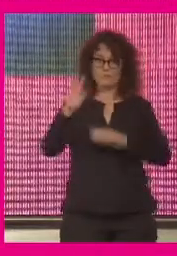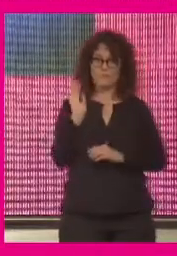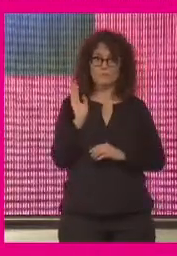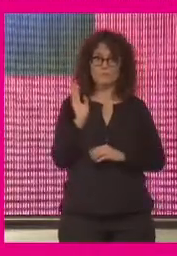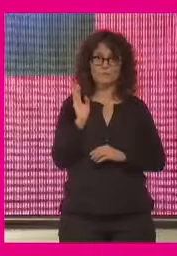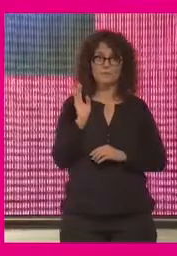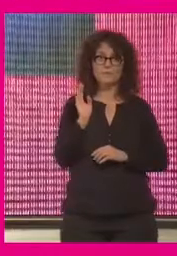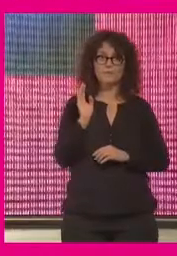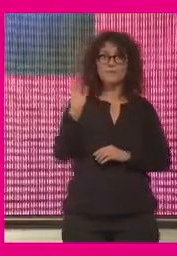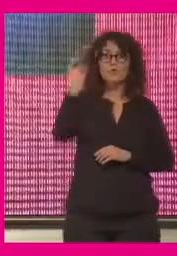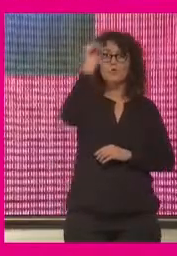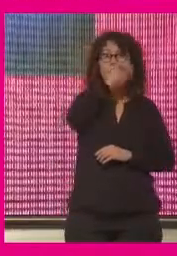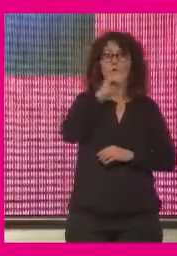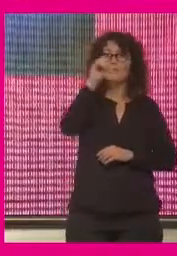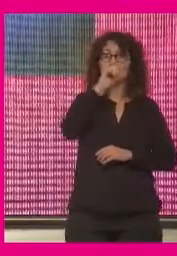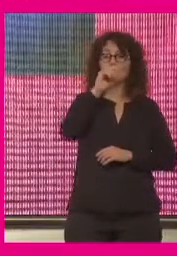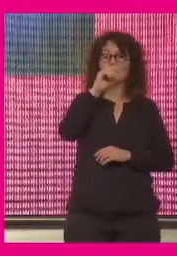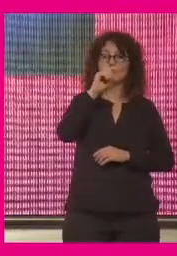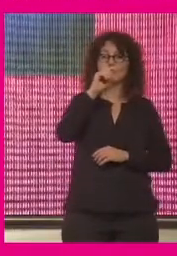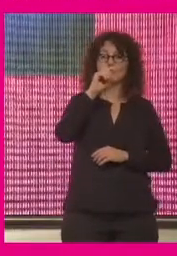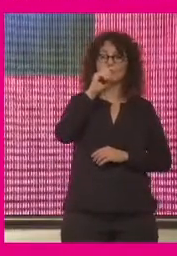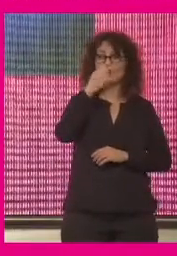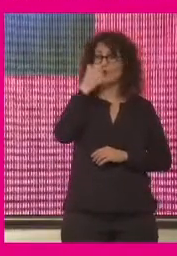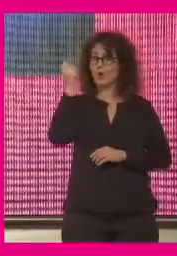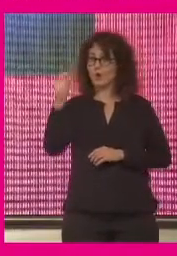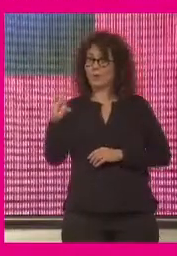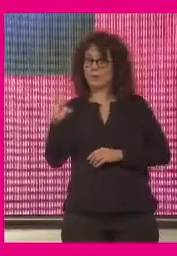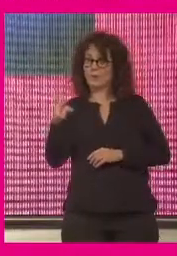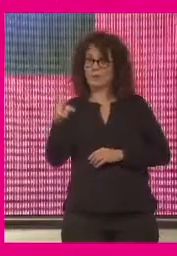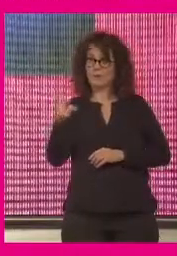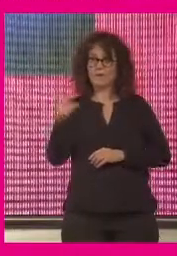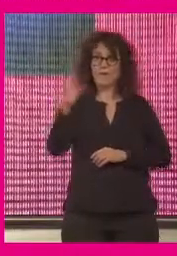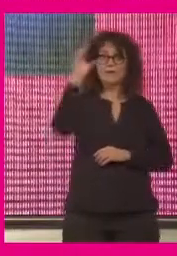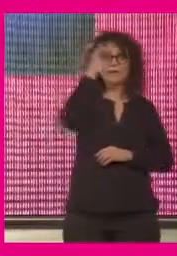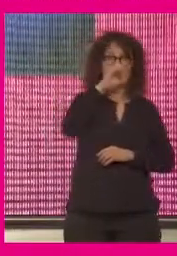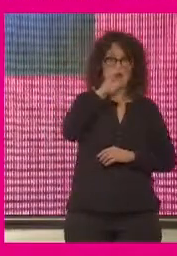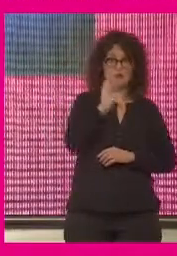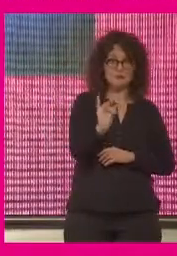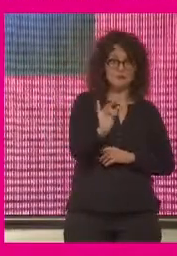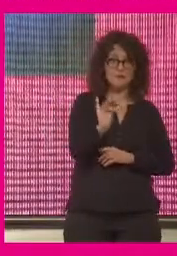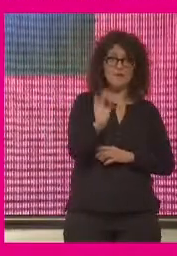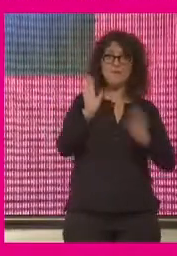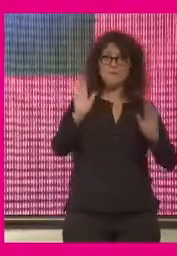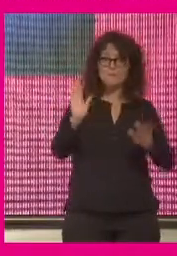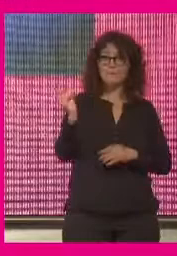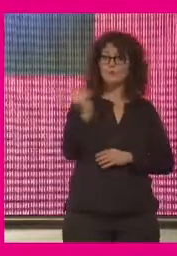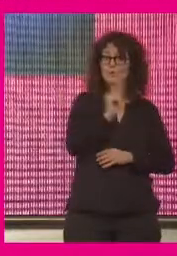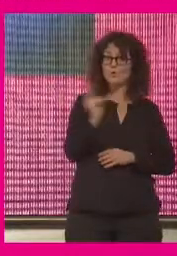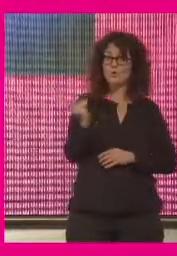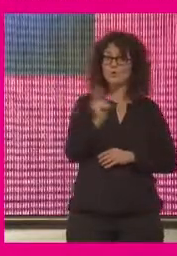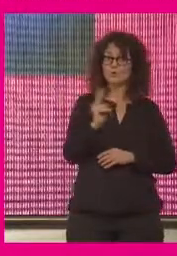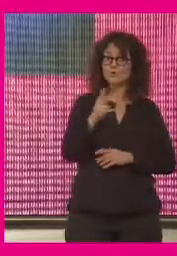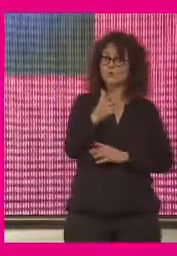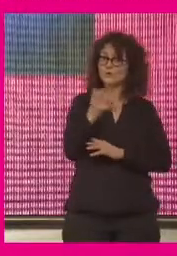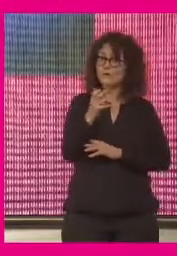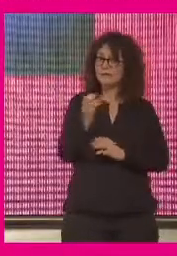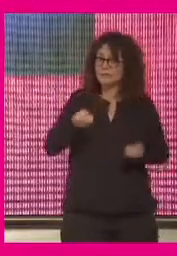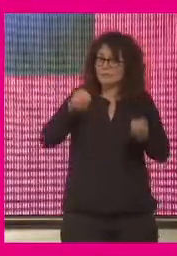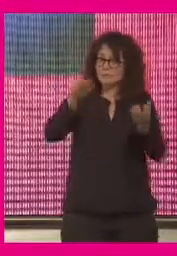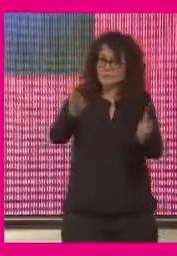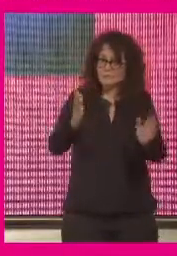decir la opinión no tiene ningún valor y la ciencia sí pero tanto la ciencia como la opinión tienen derecho